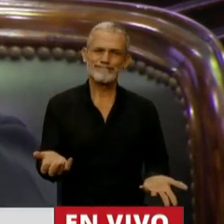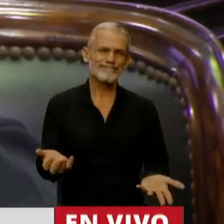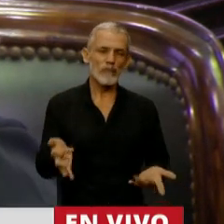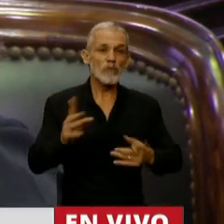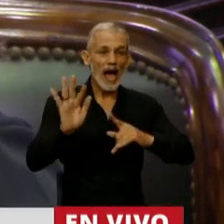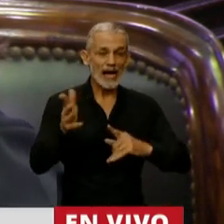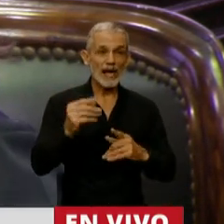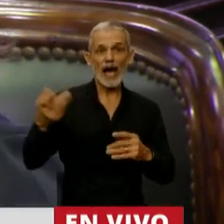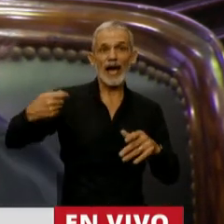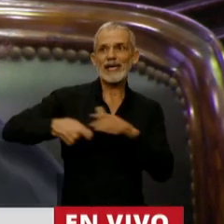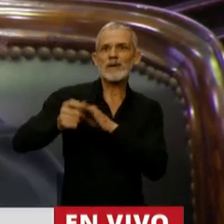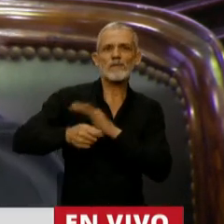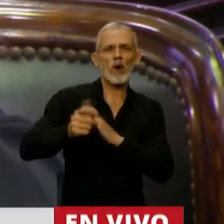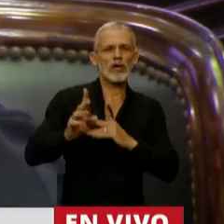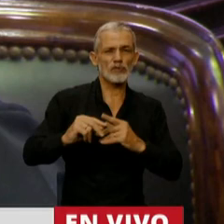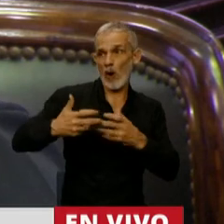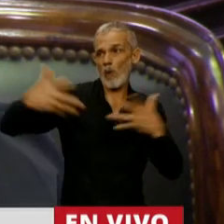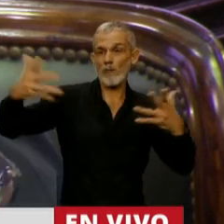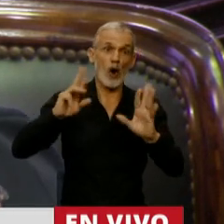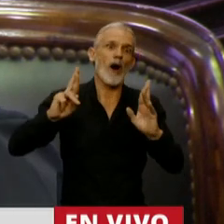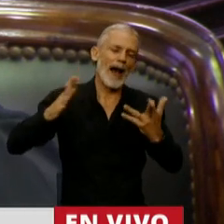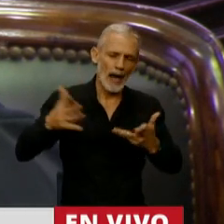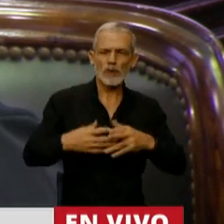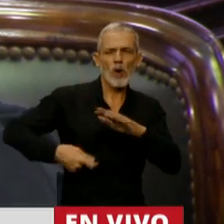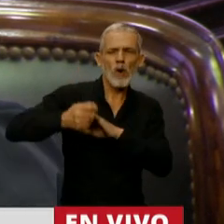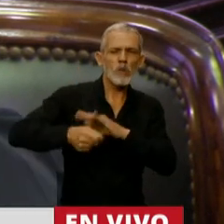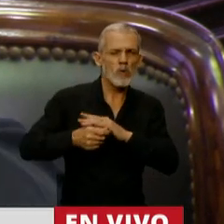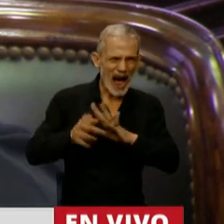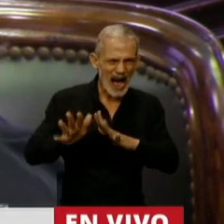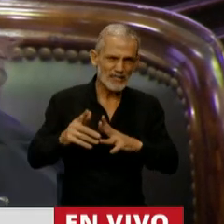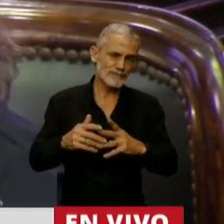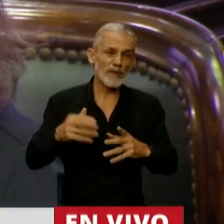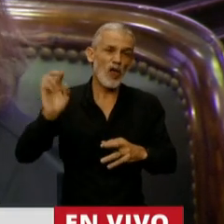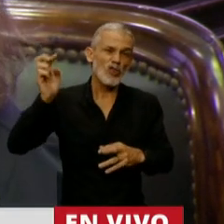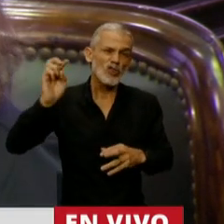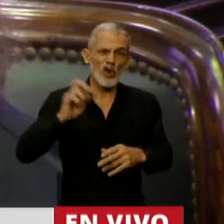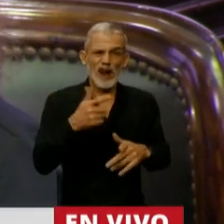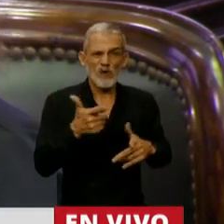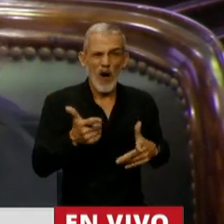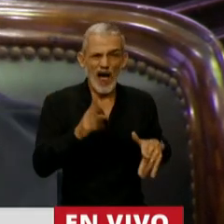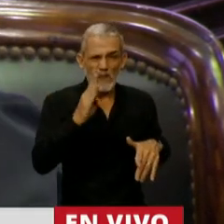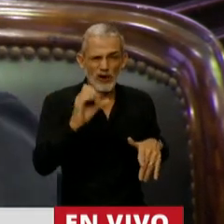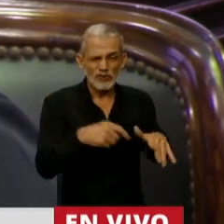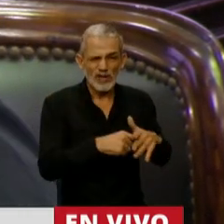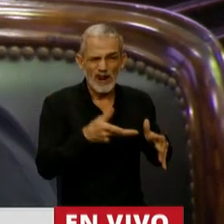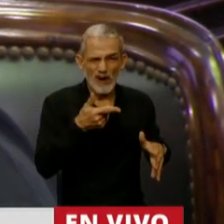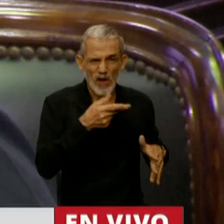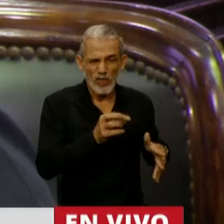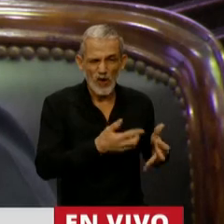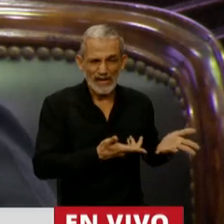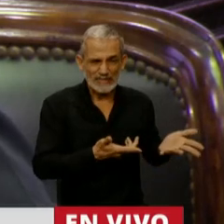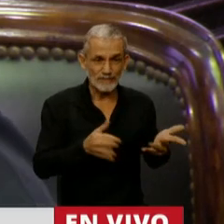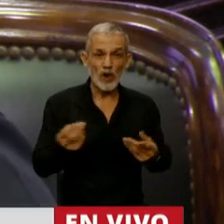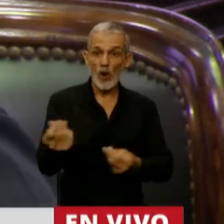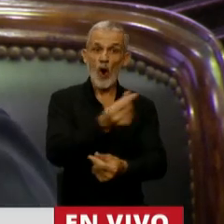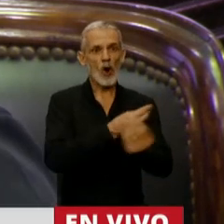van a subir las importaciones, Dios quiera que sí, pero todo hace prever que no, si no hay dólares en el Banco Central. Ni que va a subir el